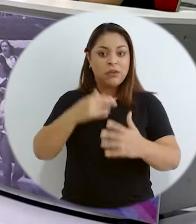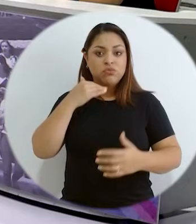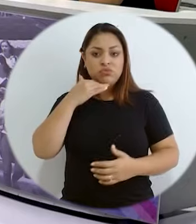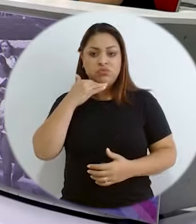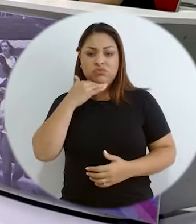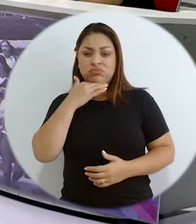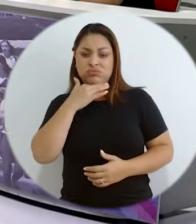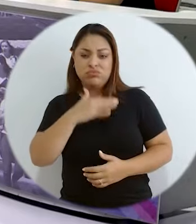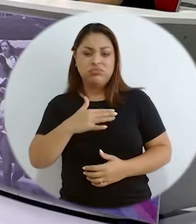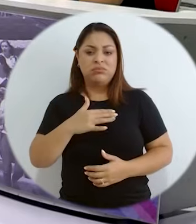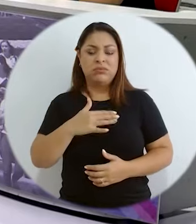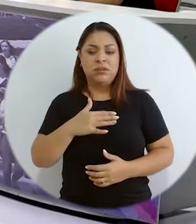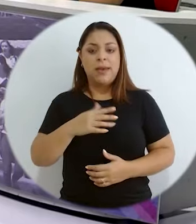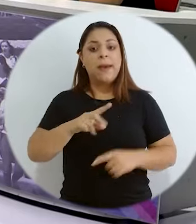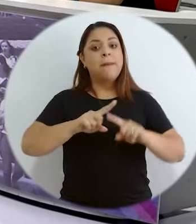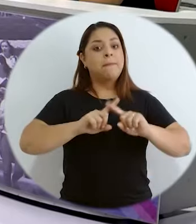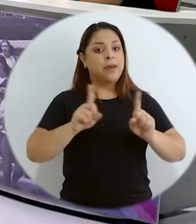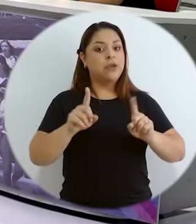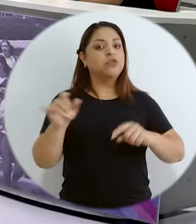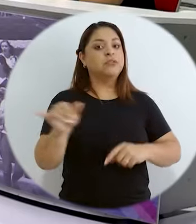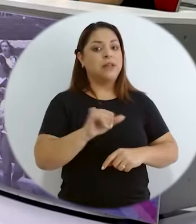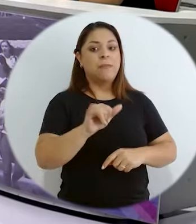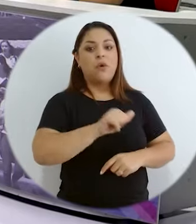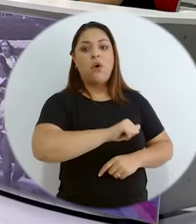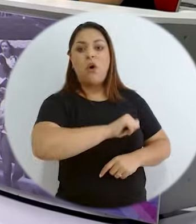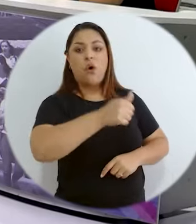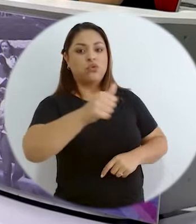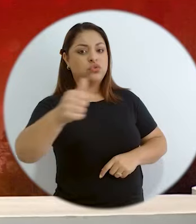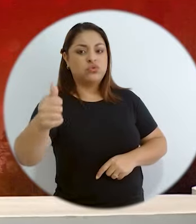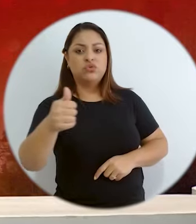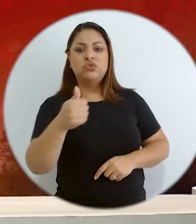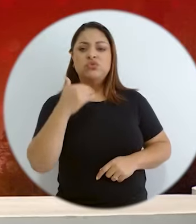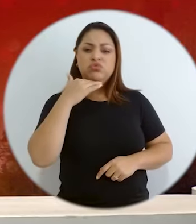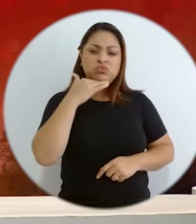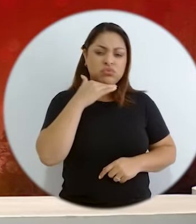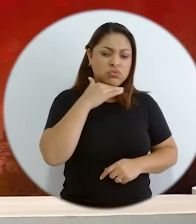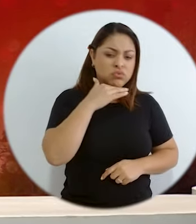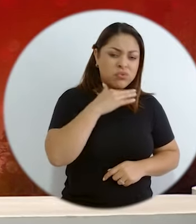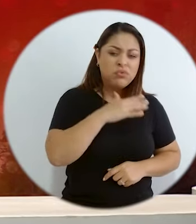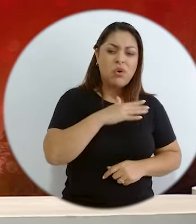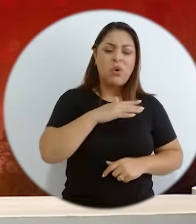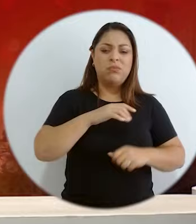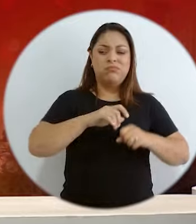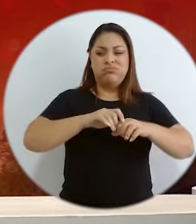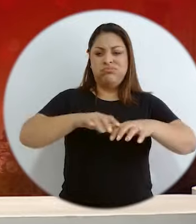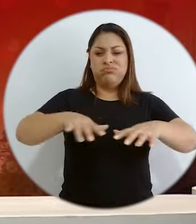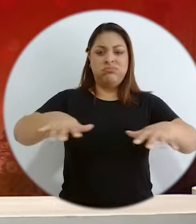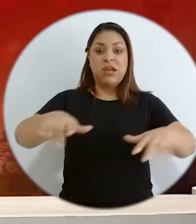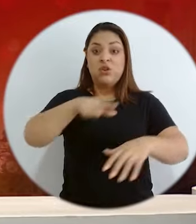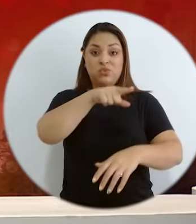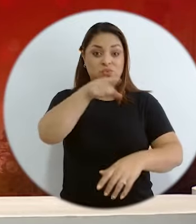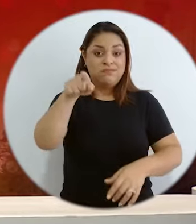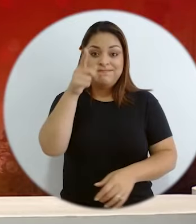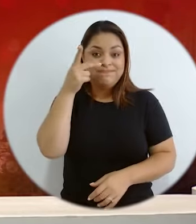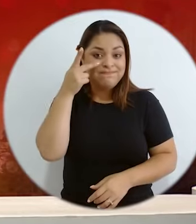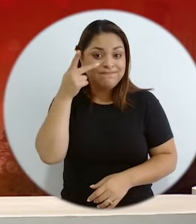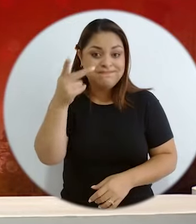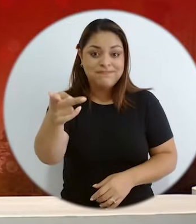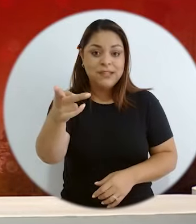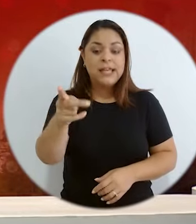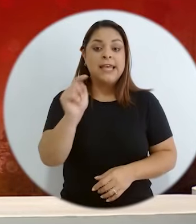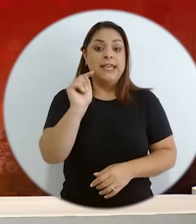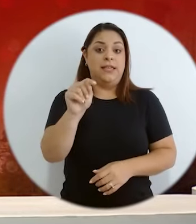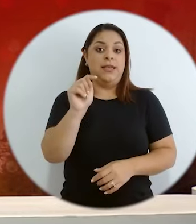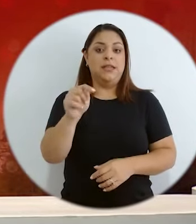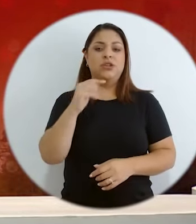hay otra cantidad enorme de contaminantes que no vemos, y la contaminación es uno de los graves